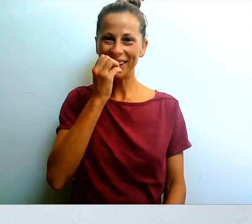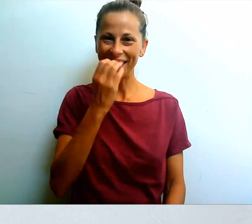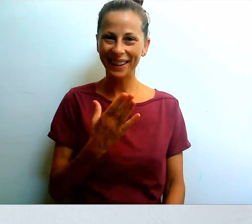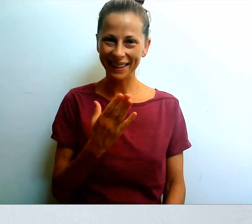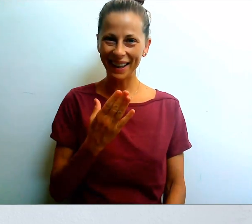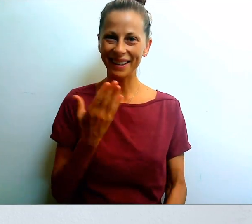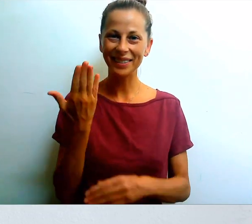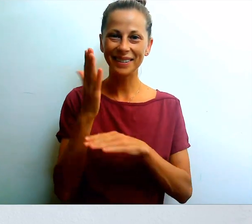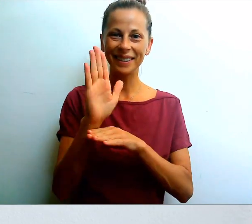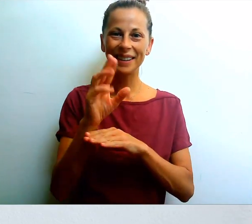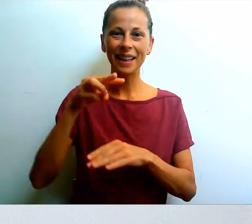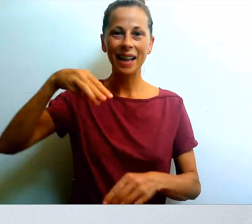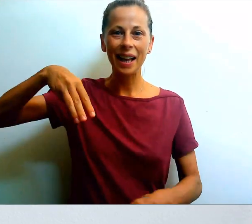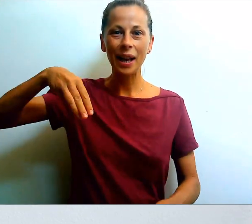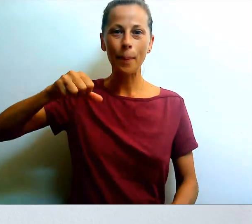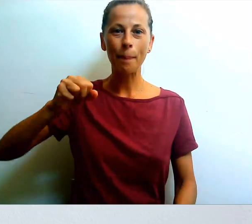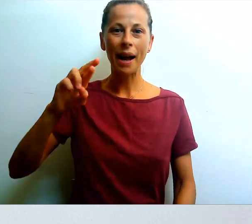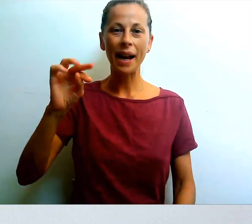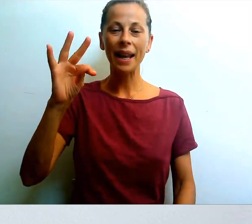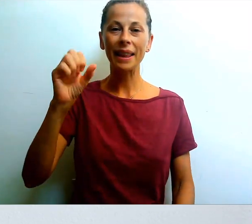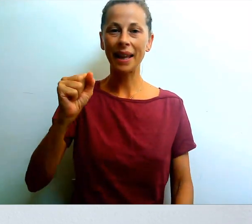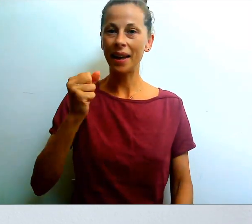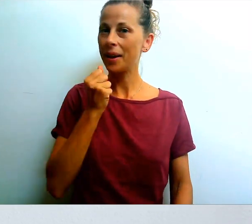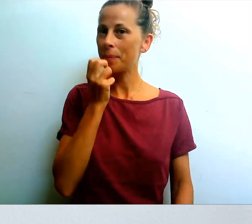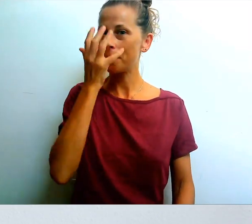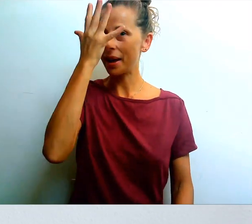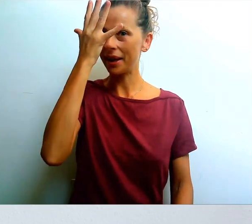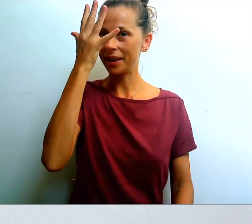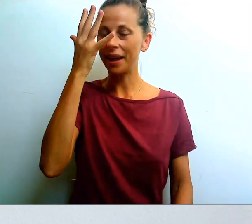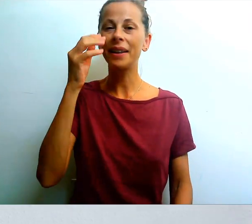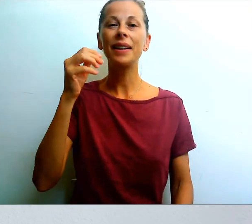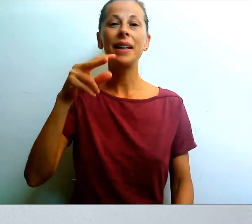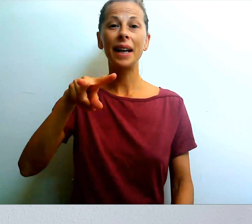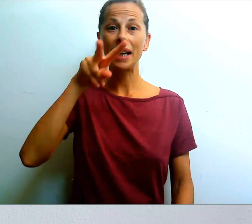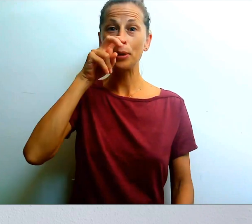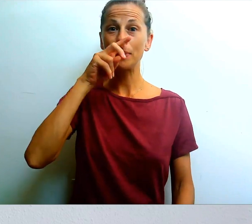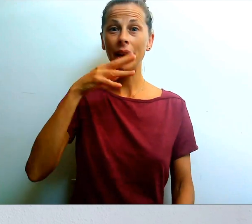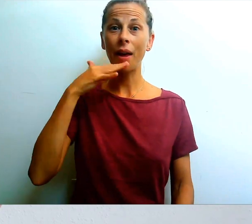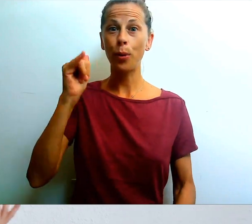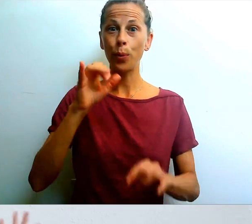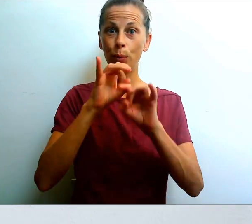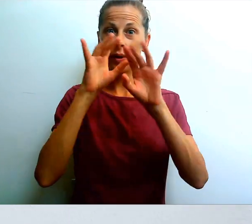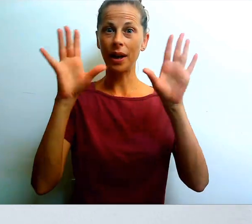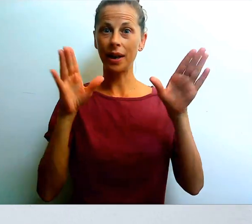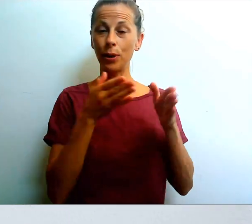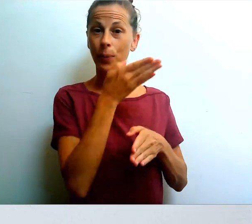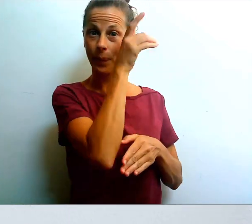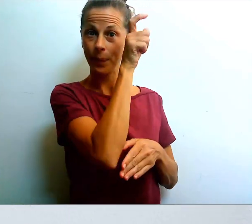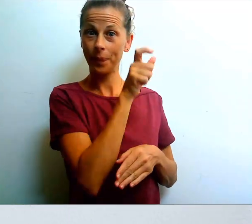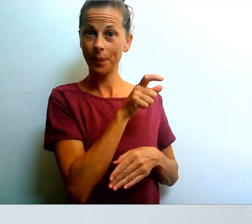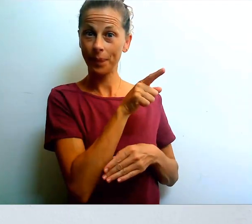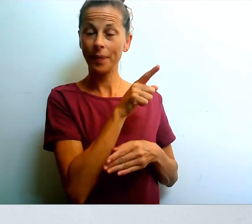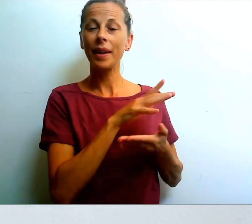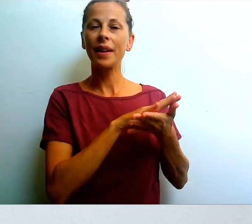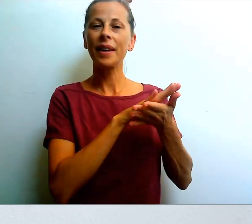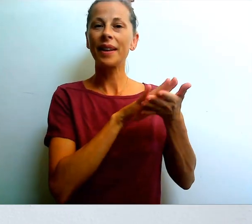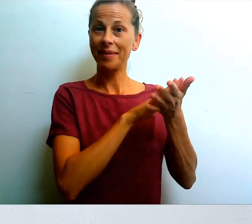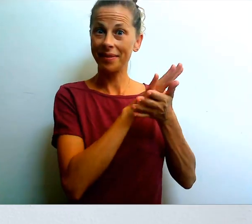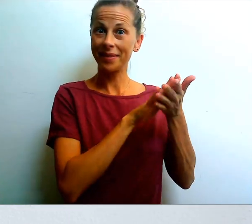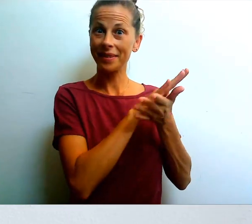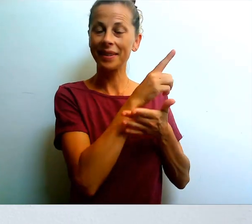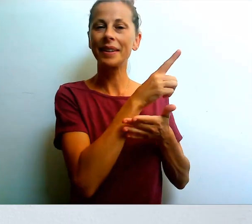Hola, ¿qué tal? Soy Marta de Respirando Azul Clarito, ella es mi compañera Olga y estamos